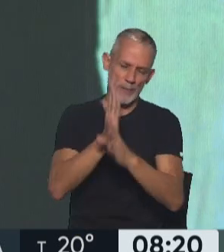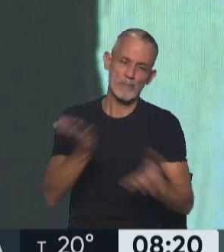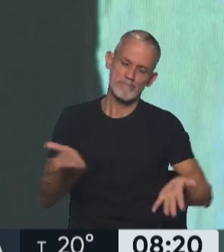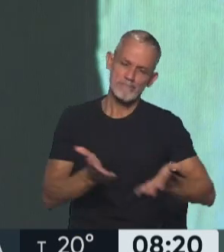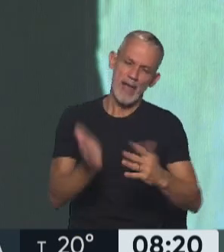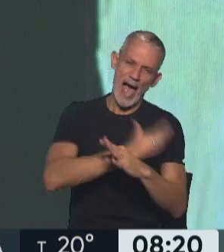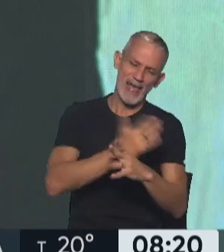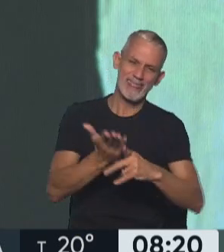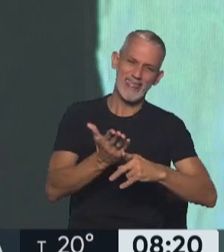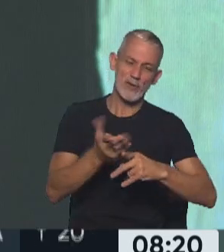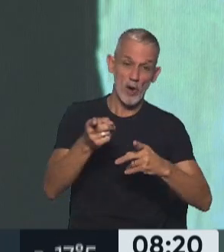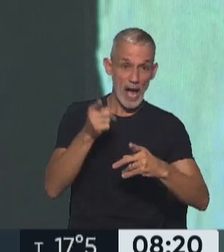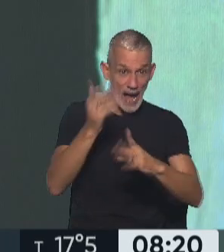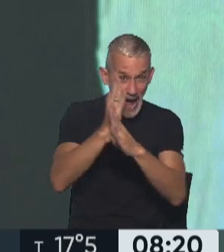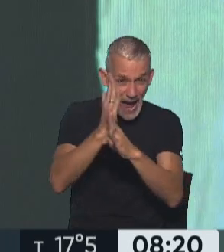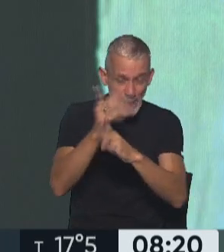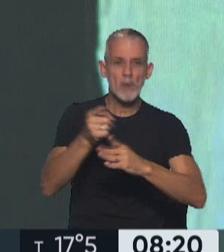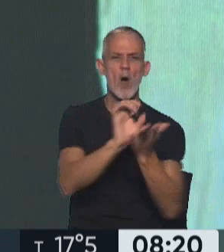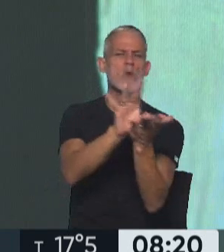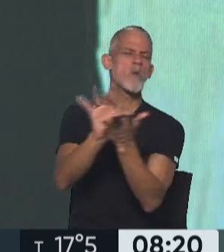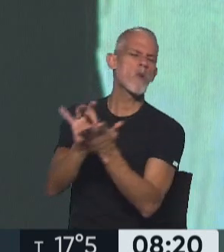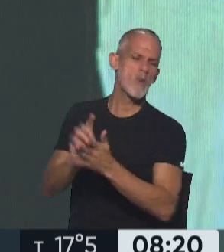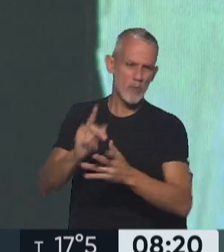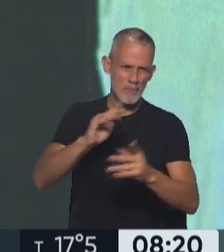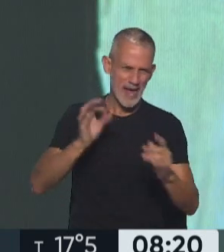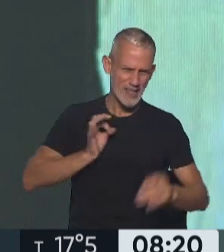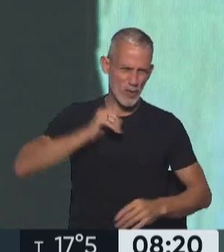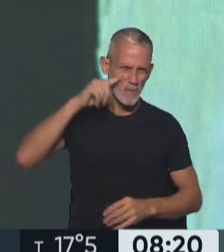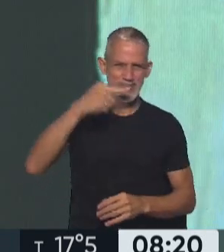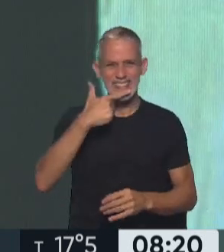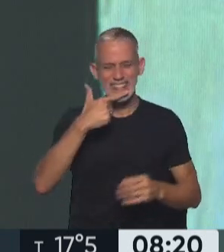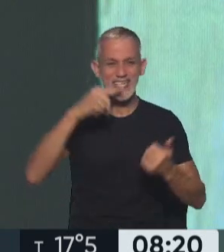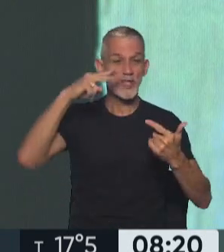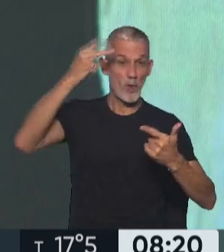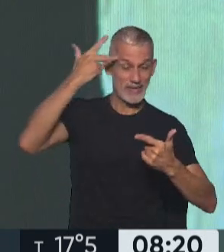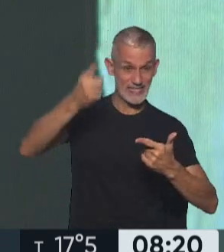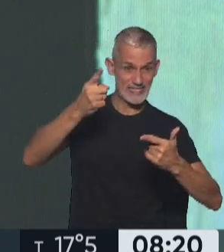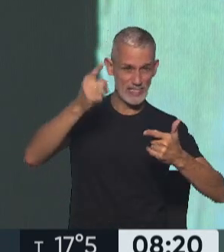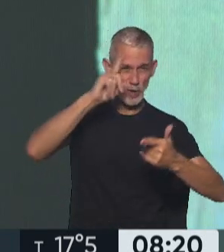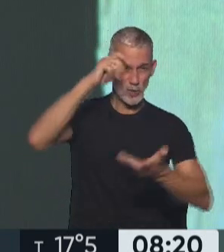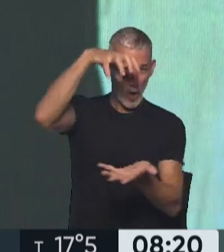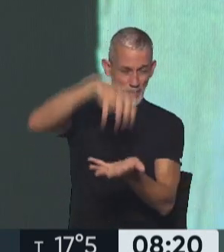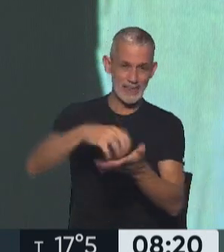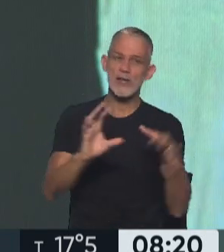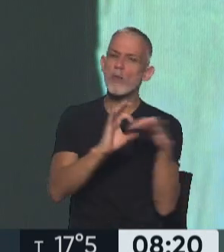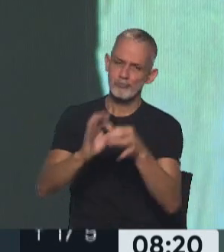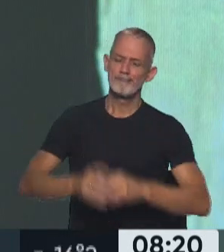previo fue la antesala de los despidos masivos en 2017 y 2018. Una cosa va atada a la otra. Néstor, gracias. nada.